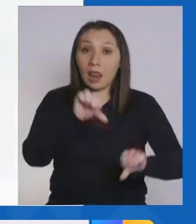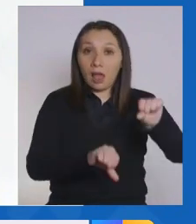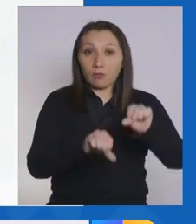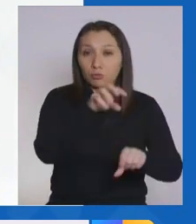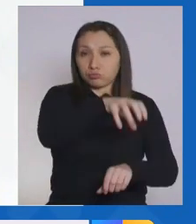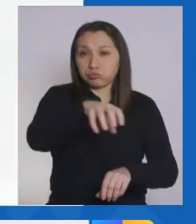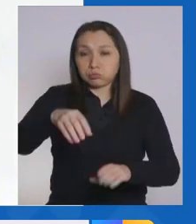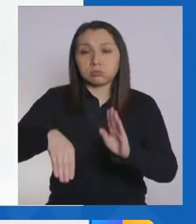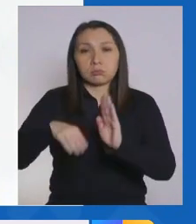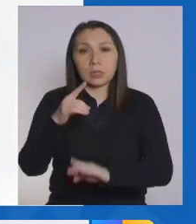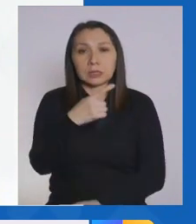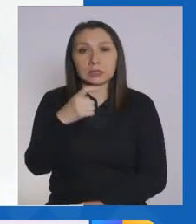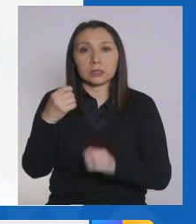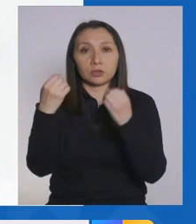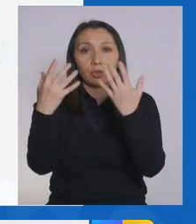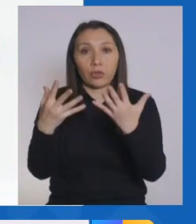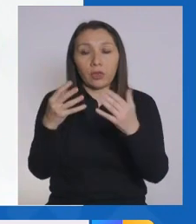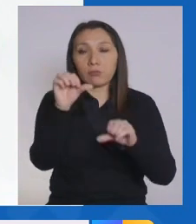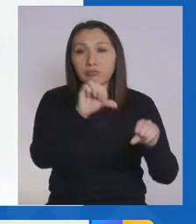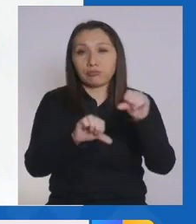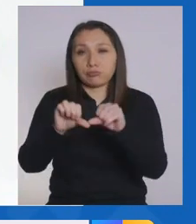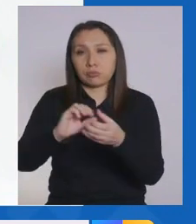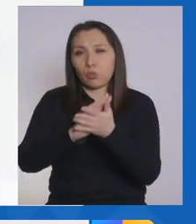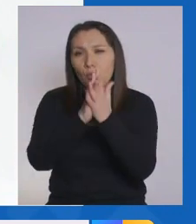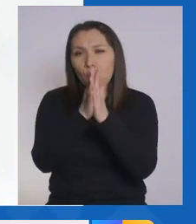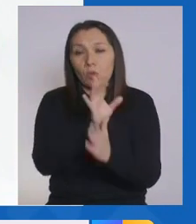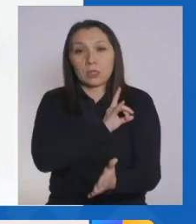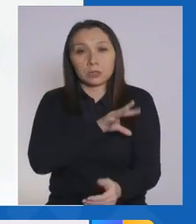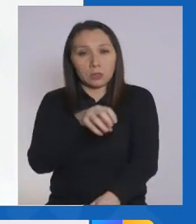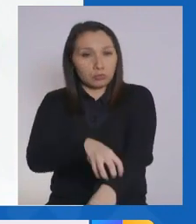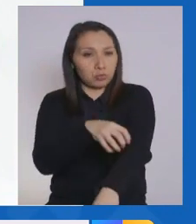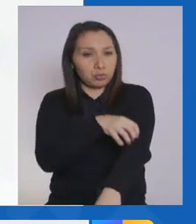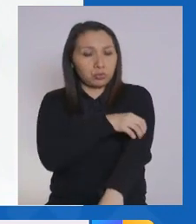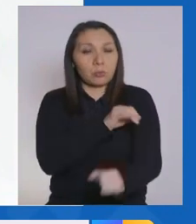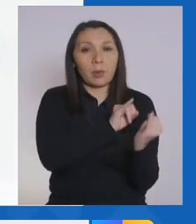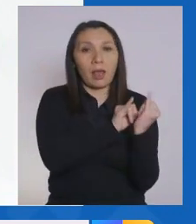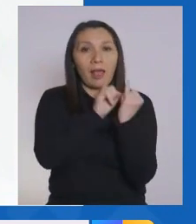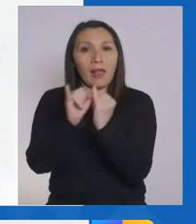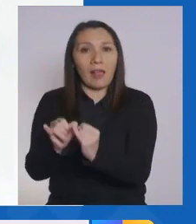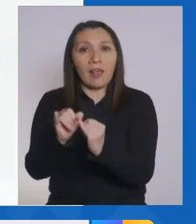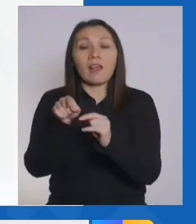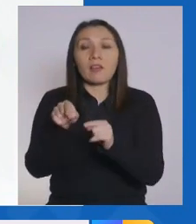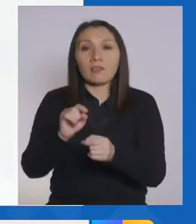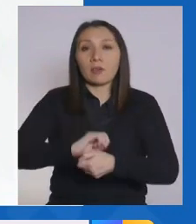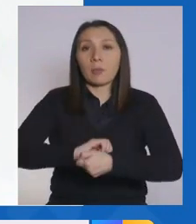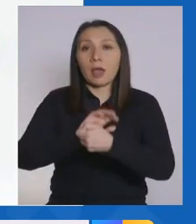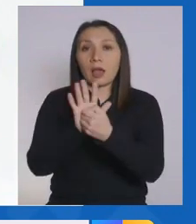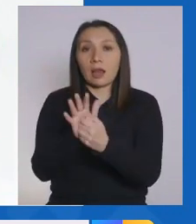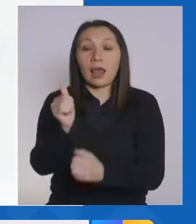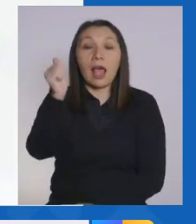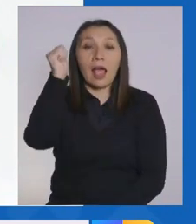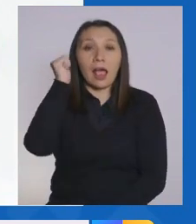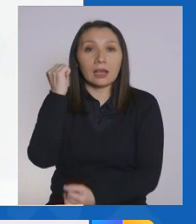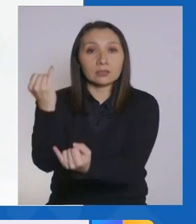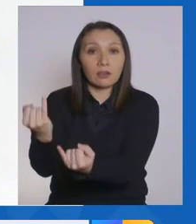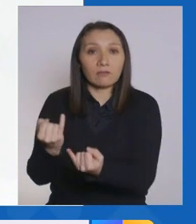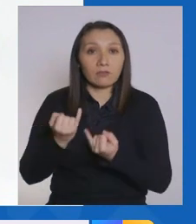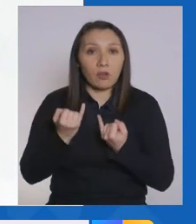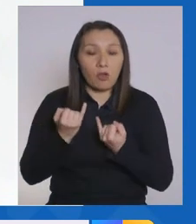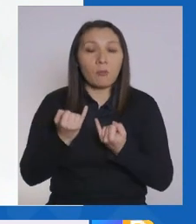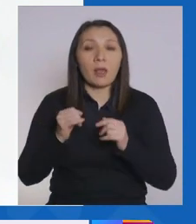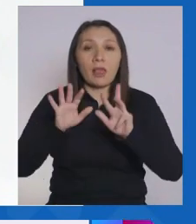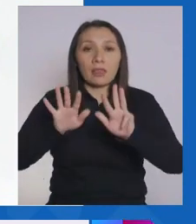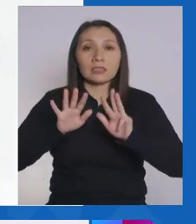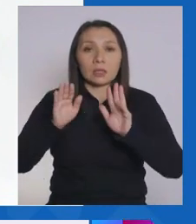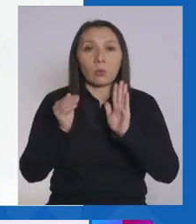contamos con más de 110 laboratorios en todo nuestro país para informar de COVID-19, en el día de ayer se informaron